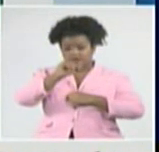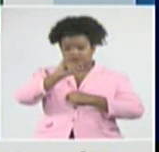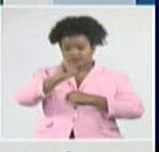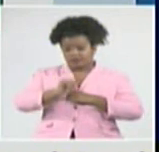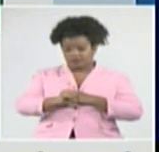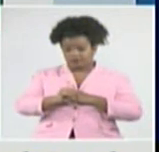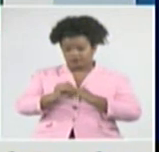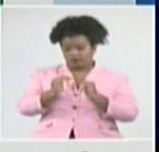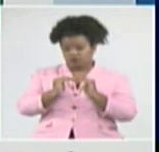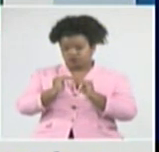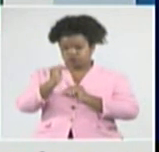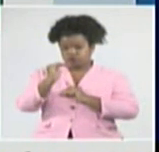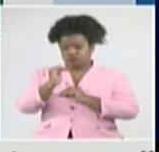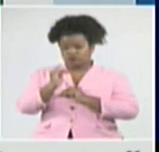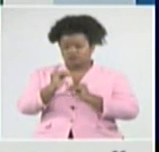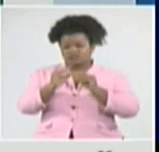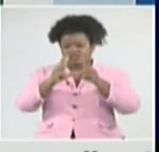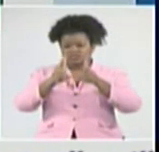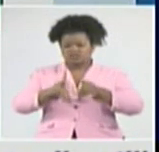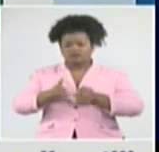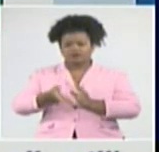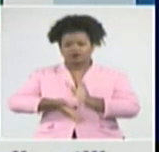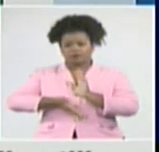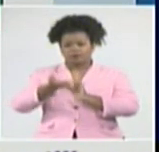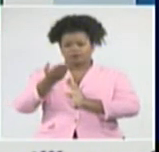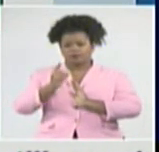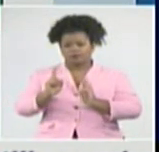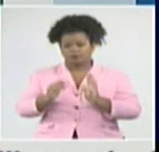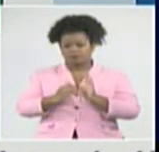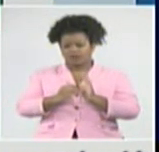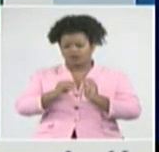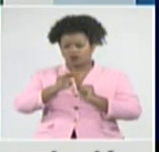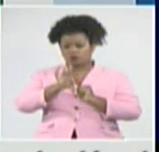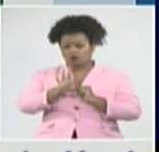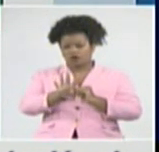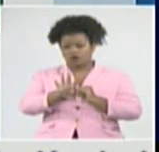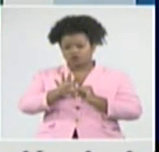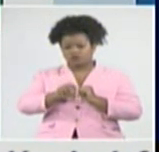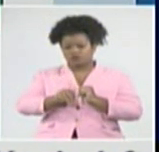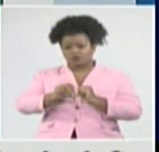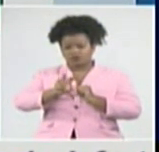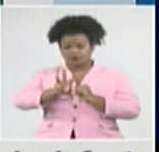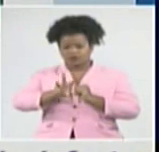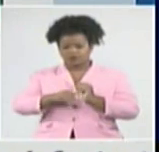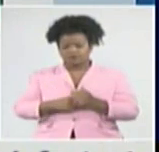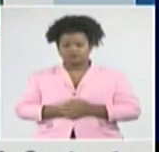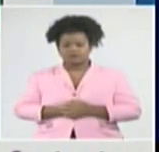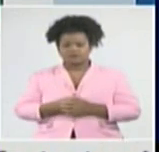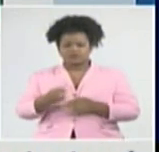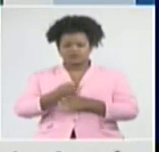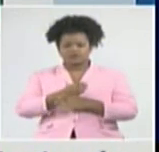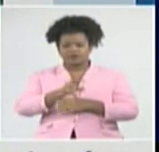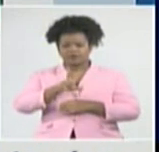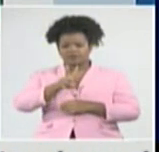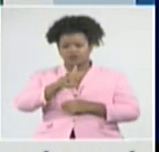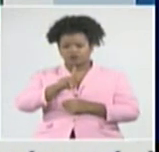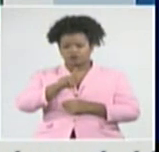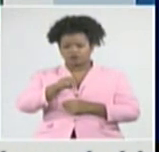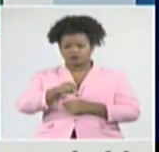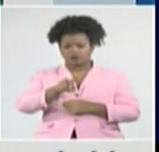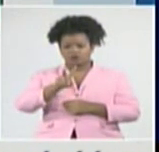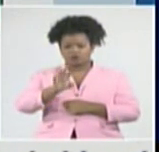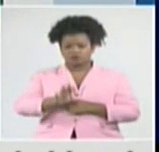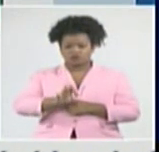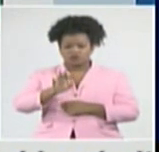todavía con una cifra elevada, 1,403, es el 21,2% de todos los